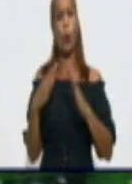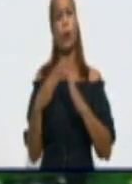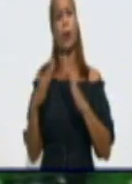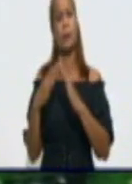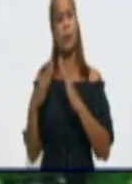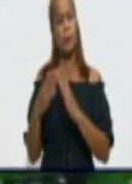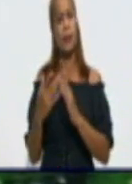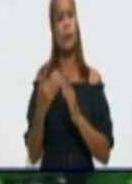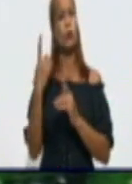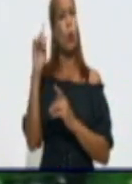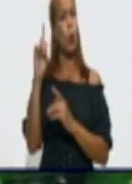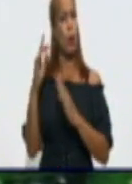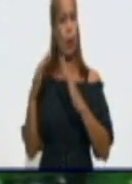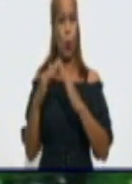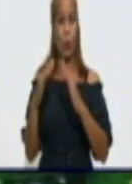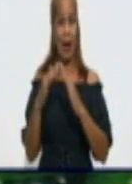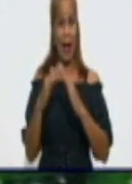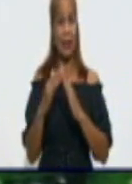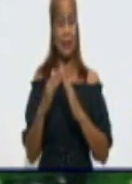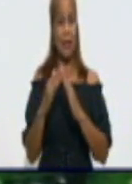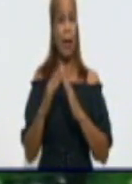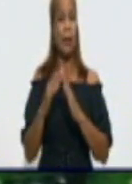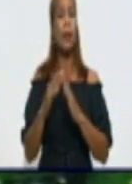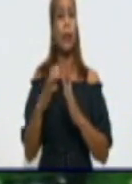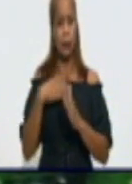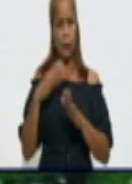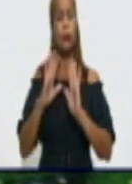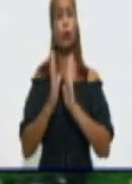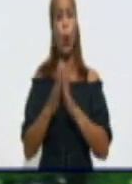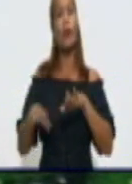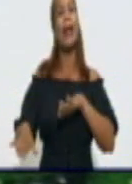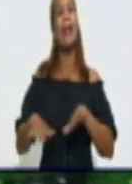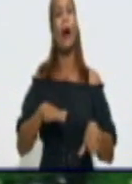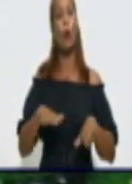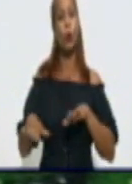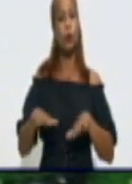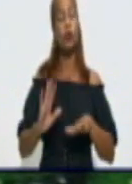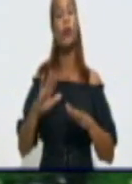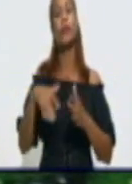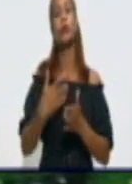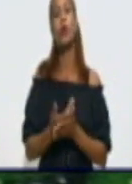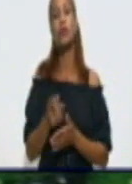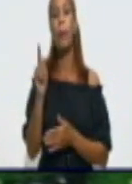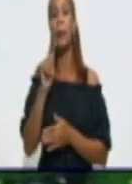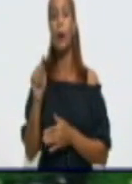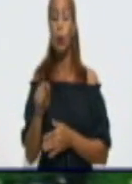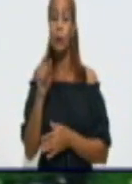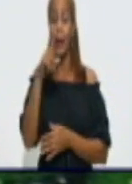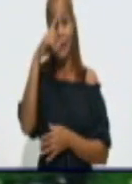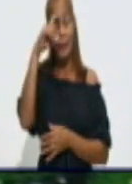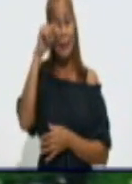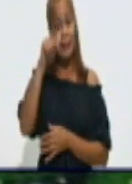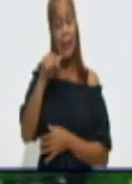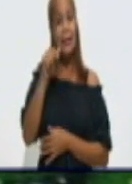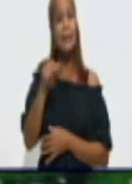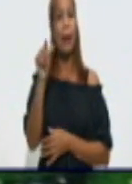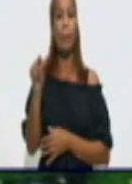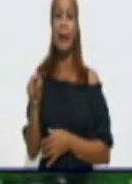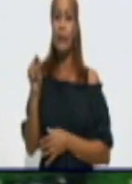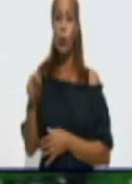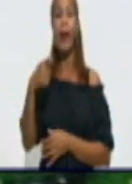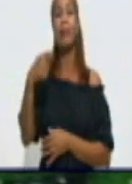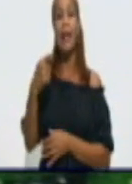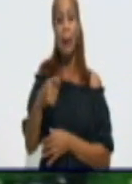las condiciones y preguntaban que si esas personas estaban obligadas a cumplir el protocolo del